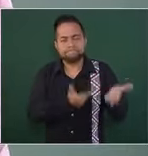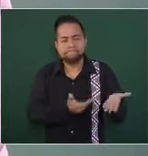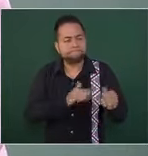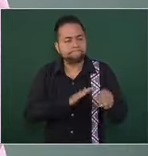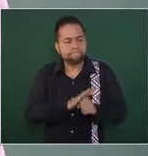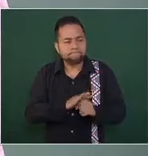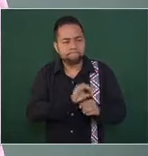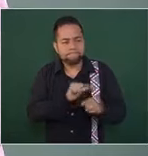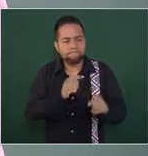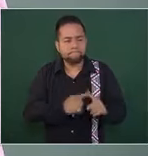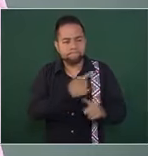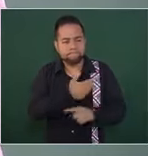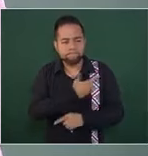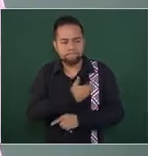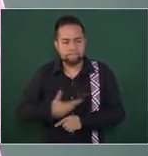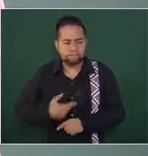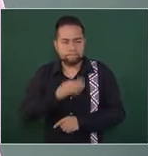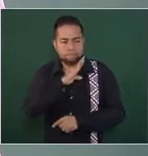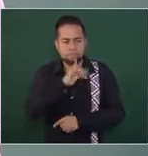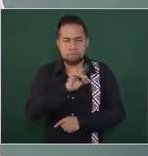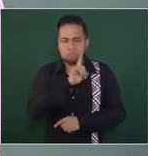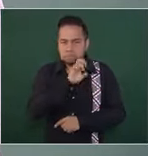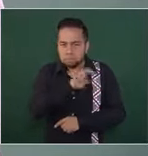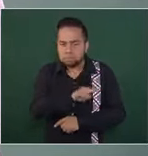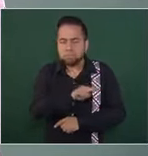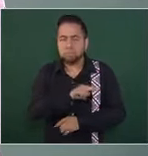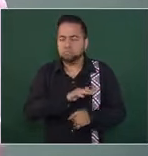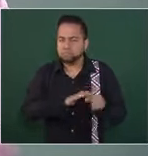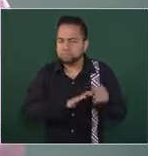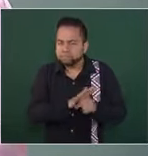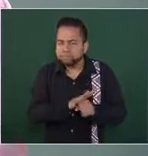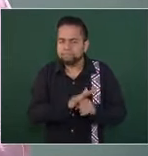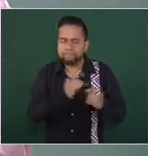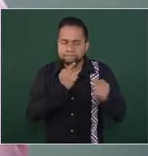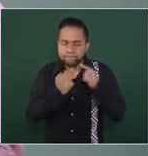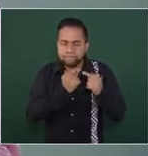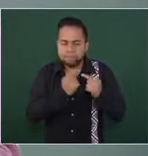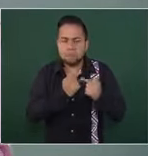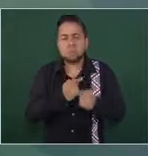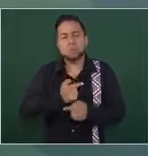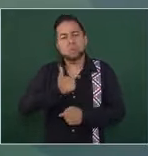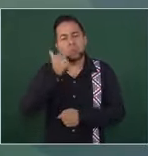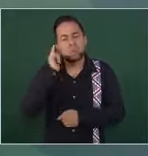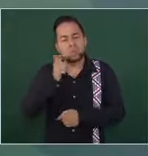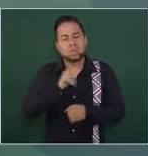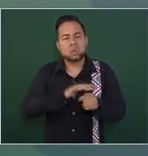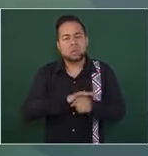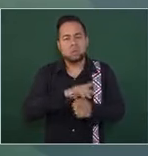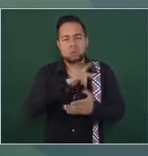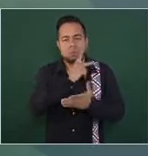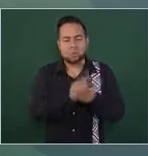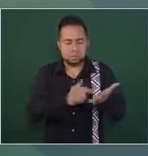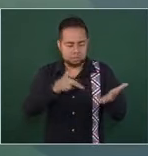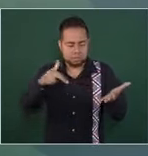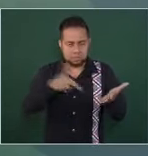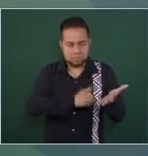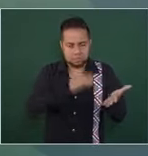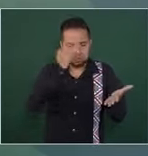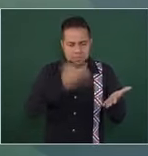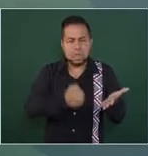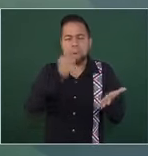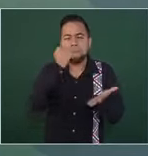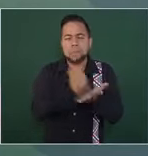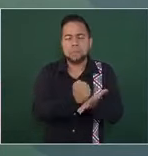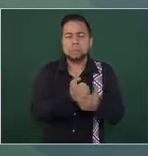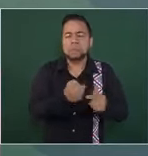presidente Biden es de que se pueda aprobar un plan como lo fue en su